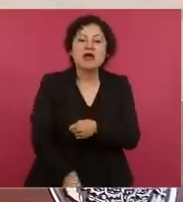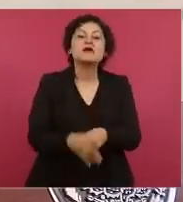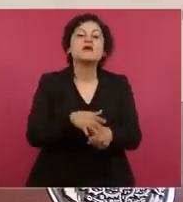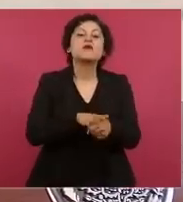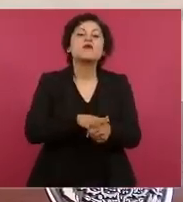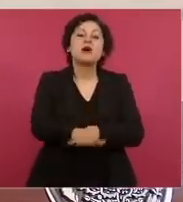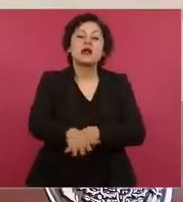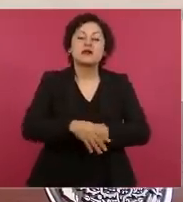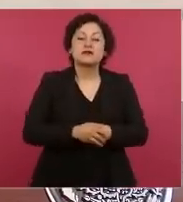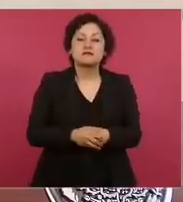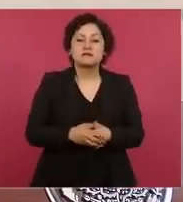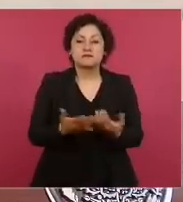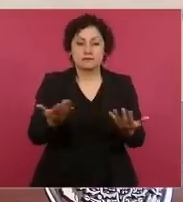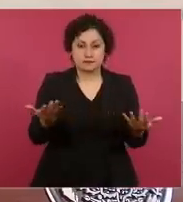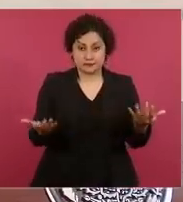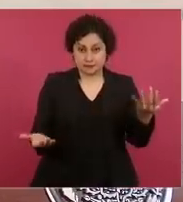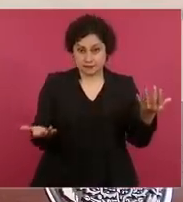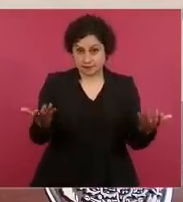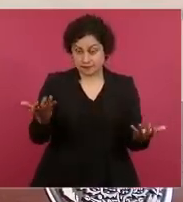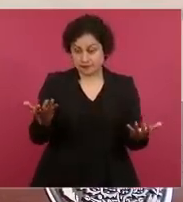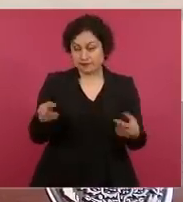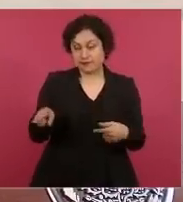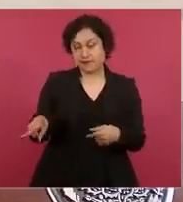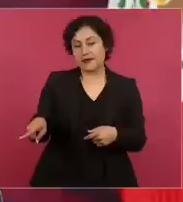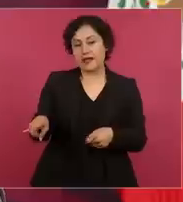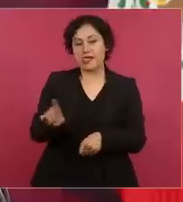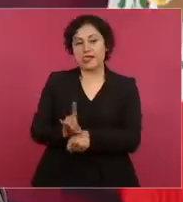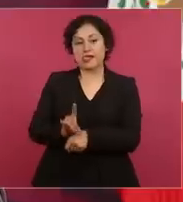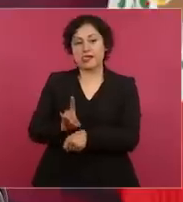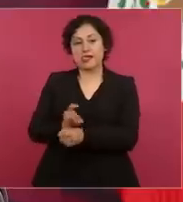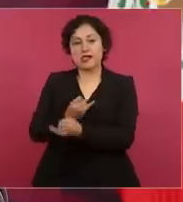pseudoindependiente.